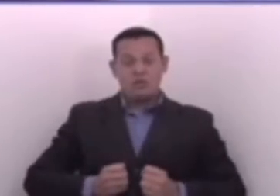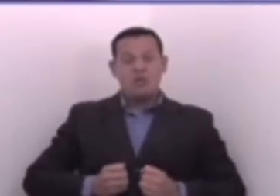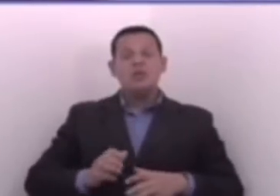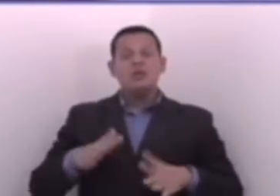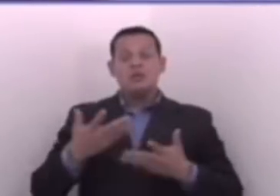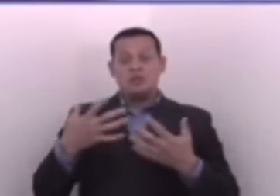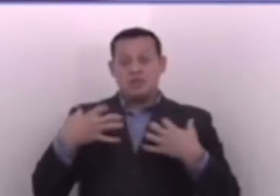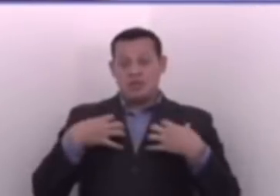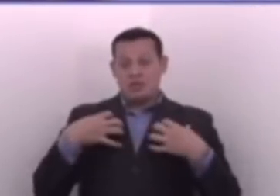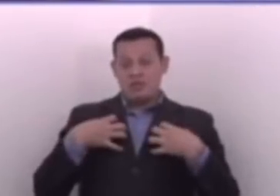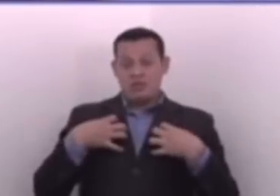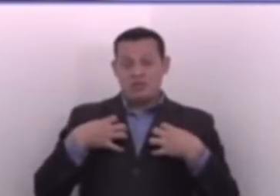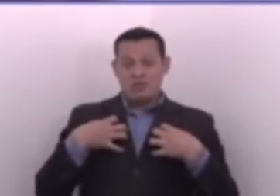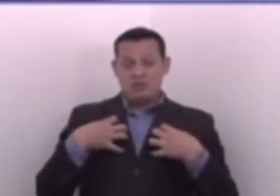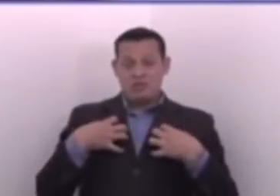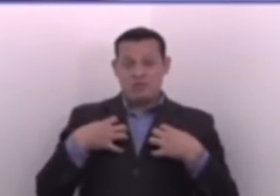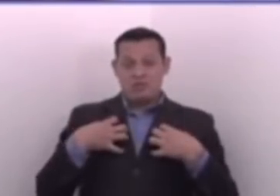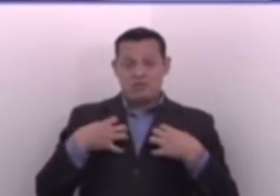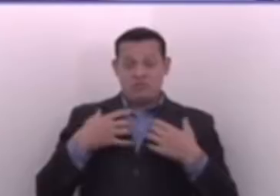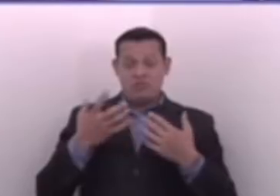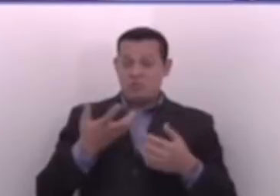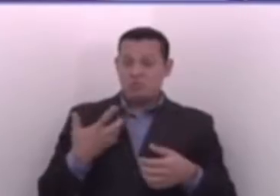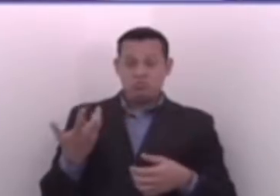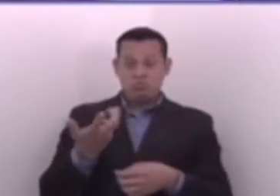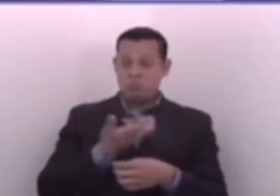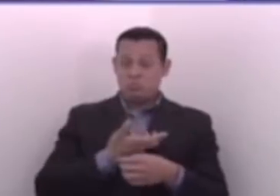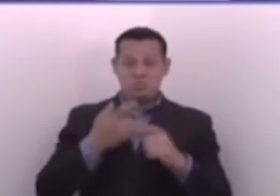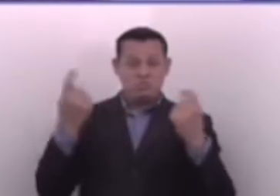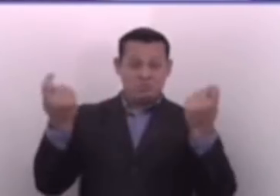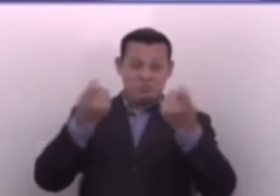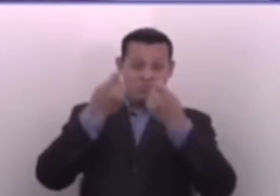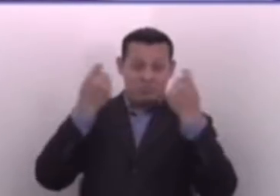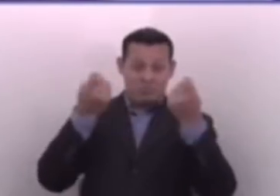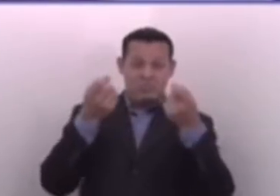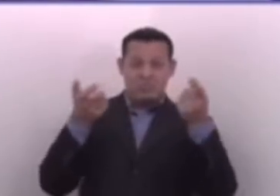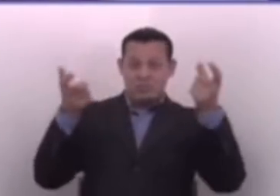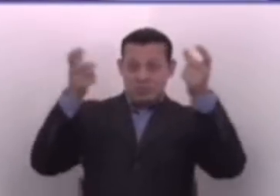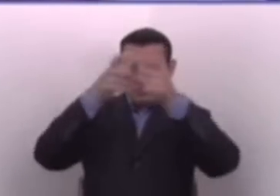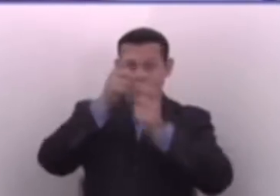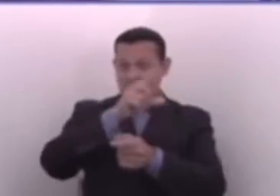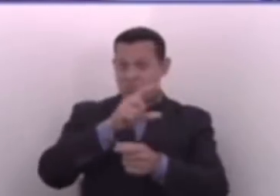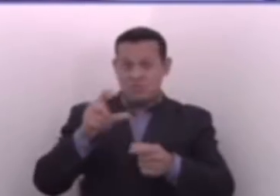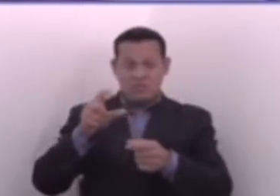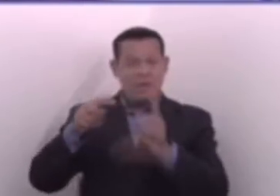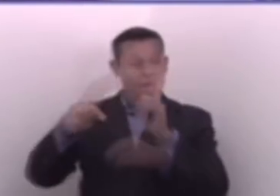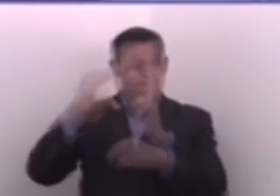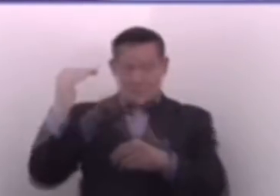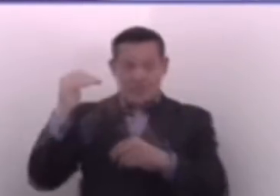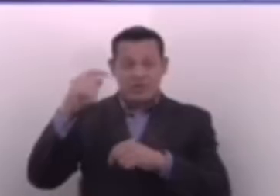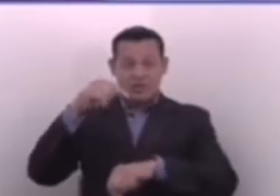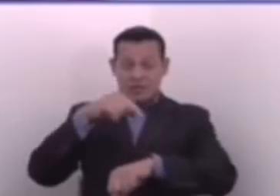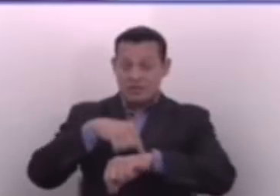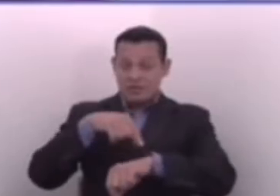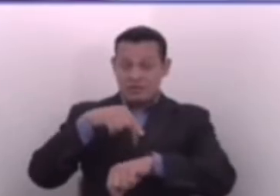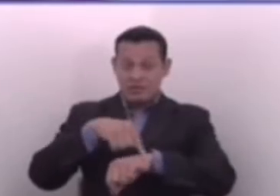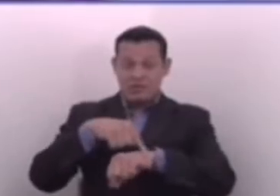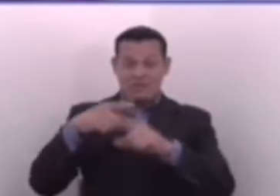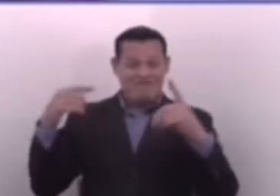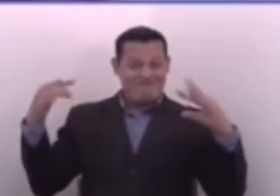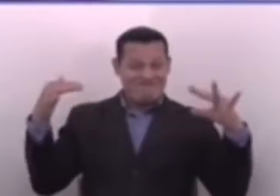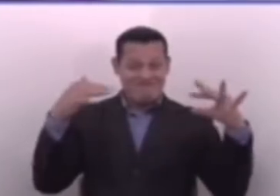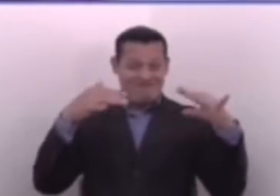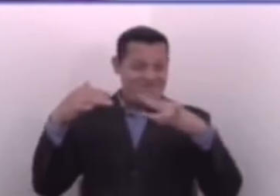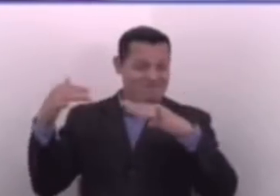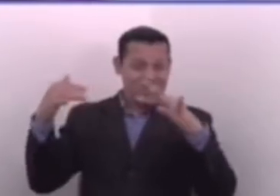convivido con nosotros y celebrado también la Semana Santa más segura en la historia de nuestro país. La